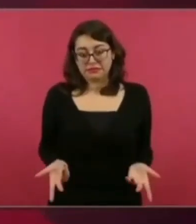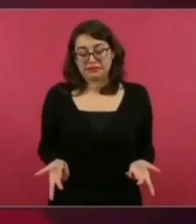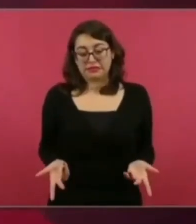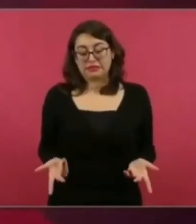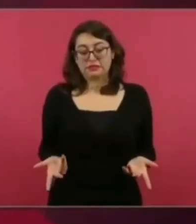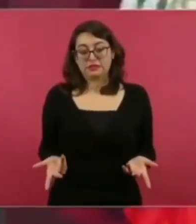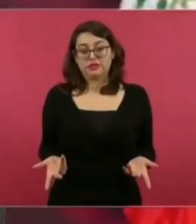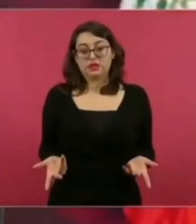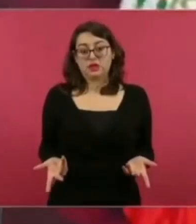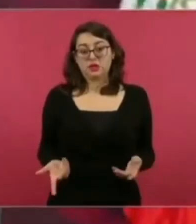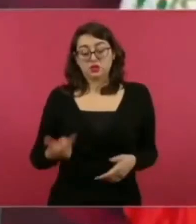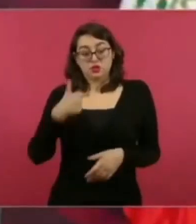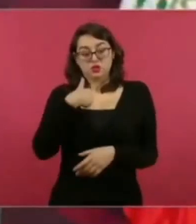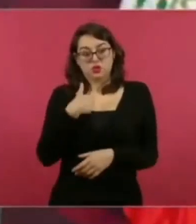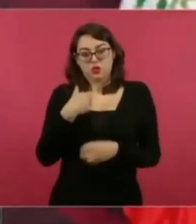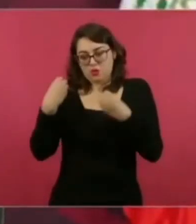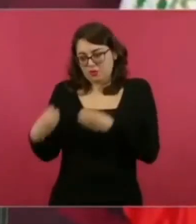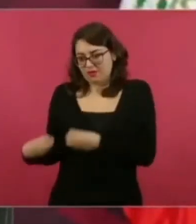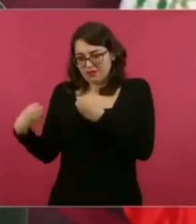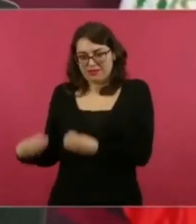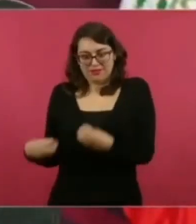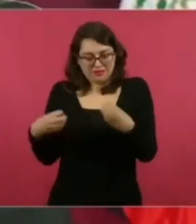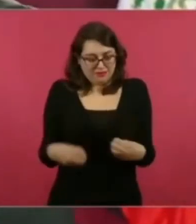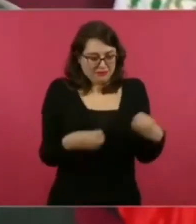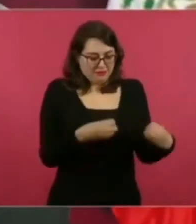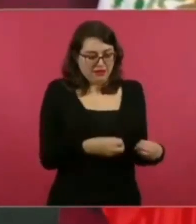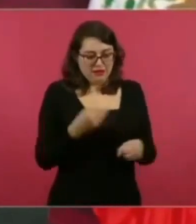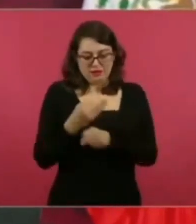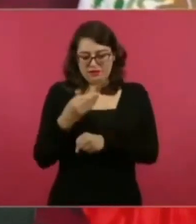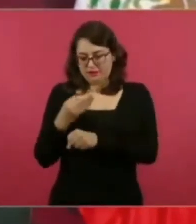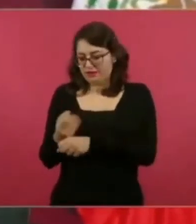ya empecé a escribir